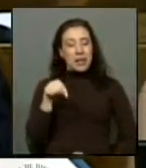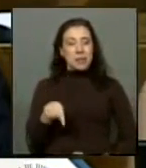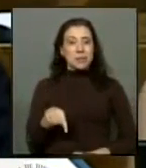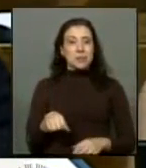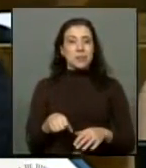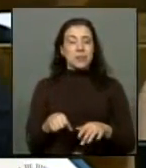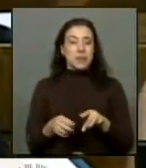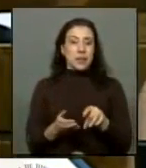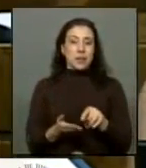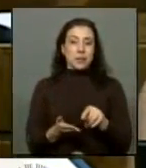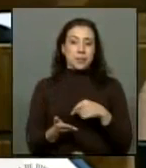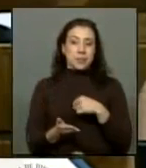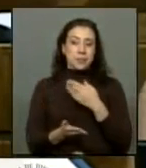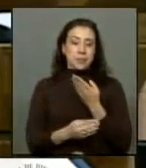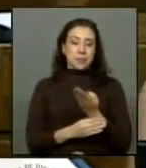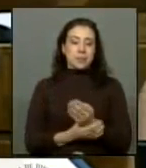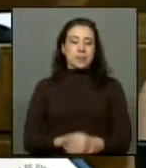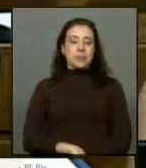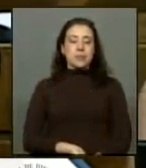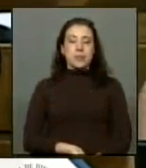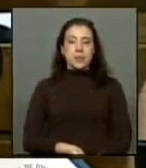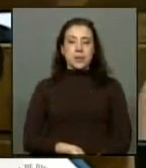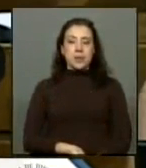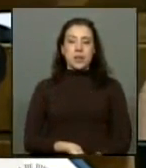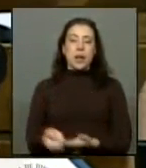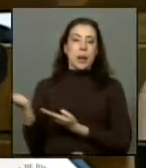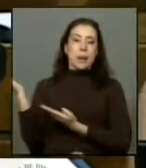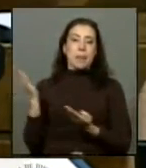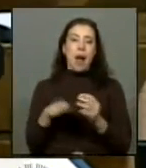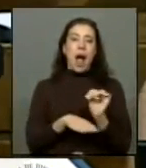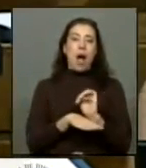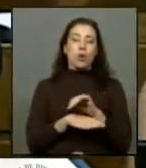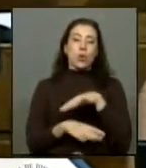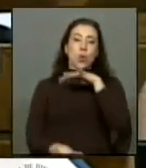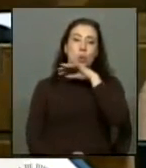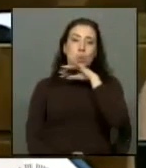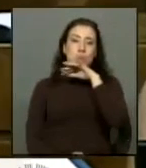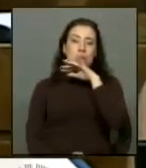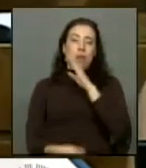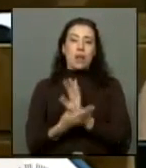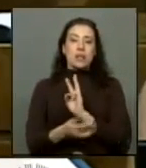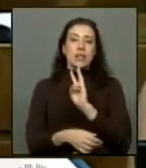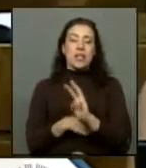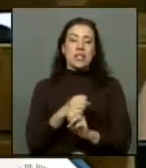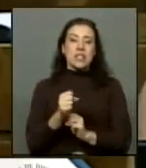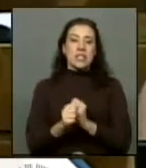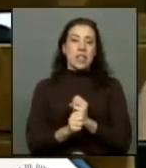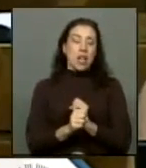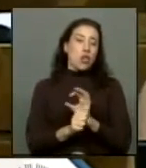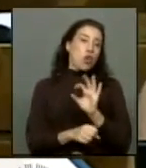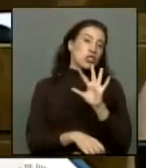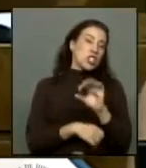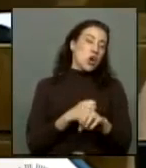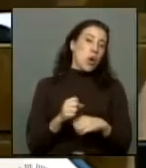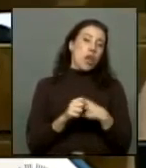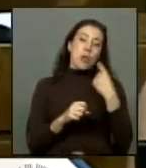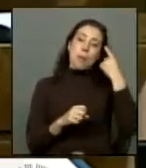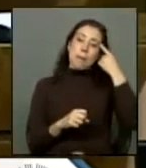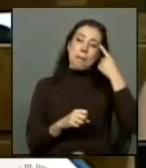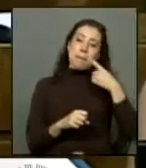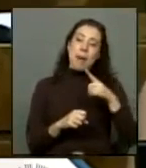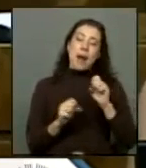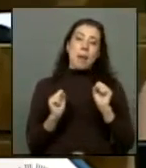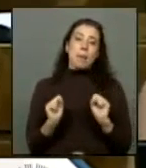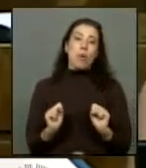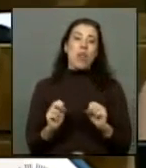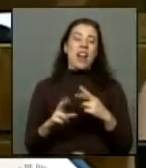presentación y esta consideración de importación de autos usados de no más de tres a cinco años para fines de ser también